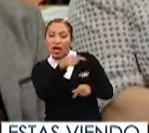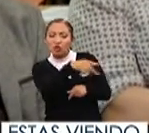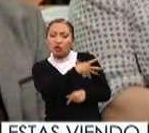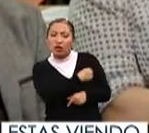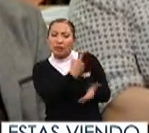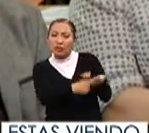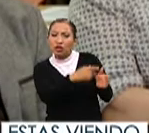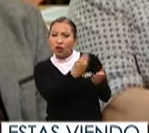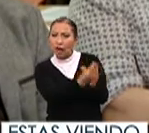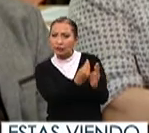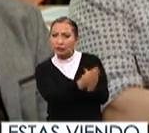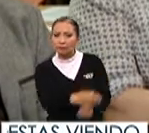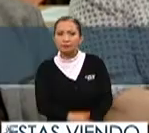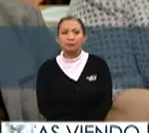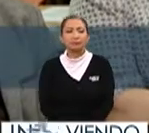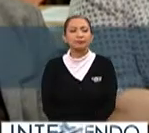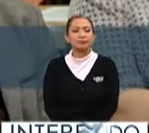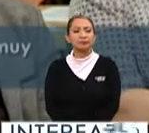sus hijos en clase.